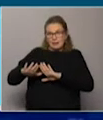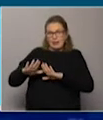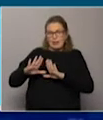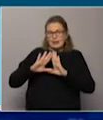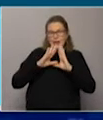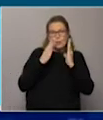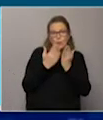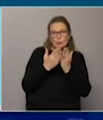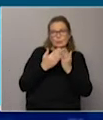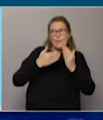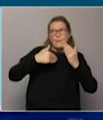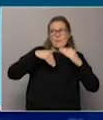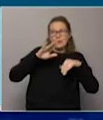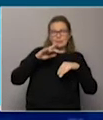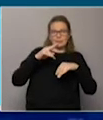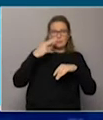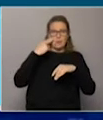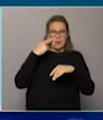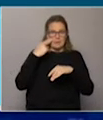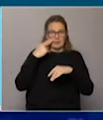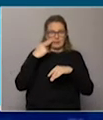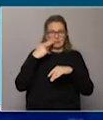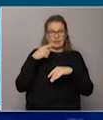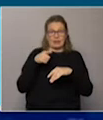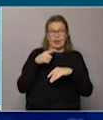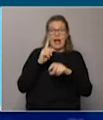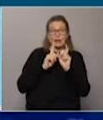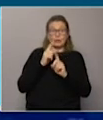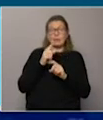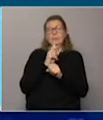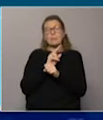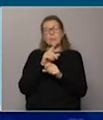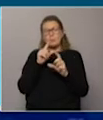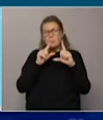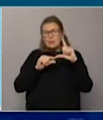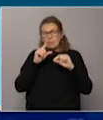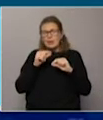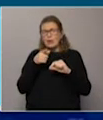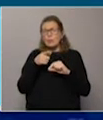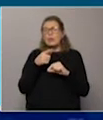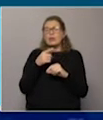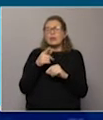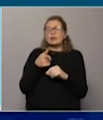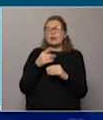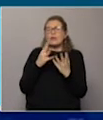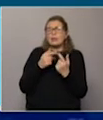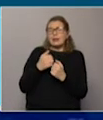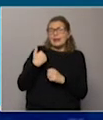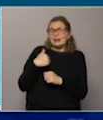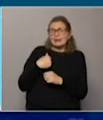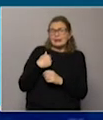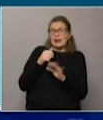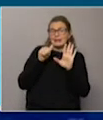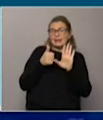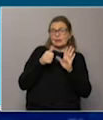Hay un índice de Oxford que mide la severidad de las cuarentenas en todo el mundo, es un índice compuesto a partir de determinados indicadores, y lo que pauta es que Argentina es el